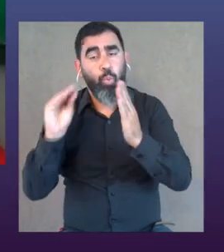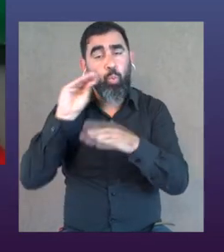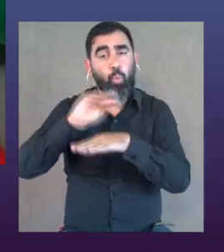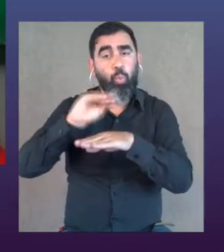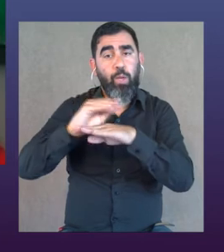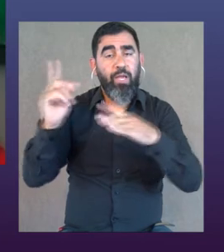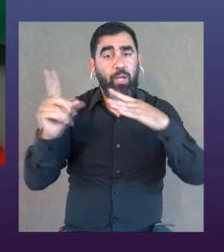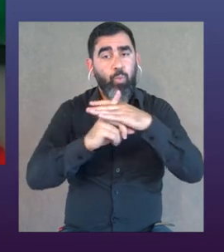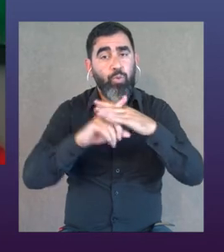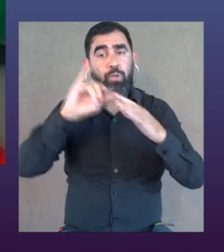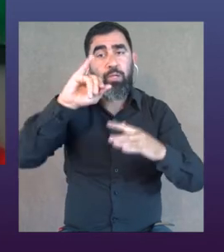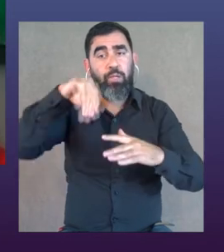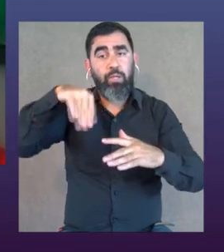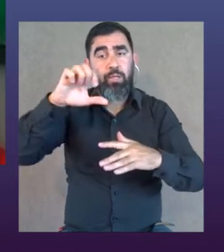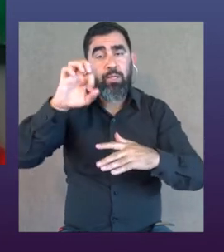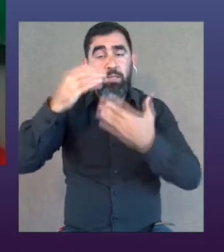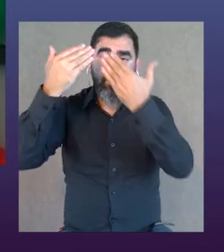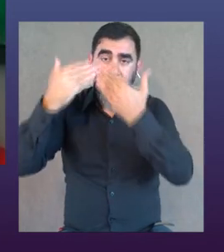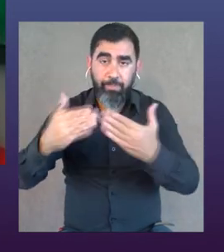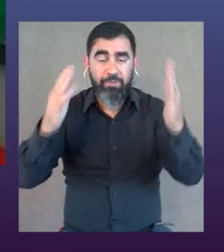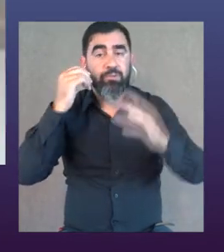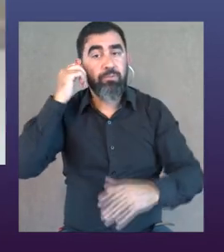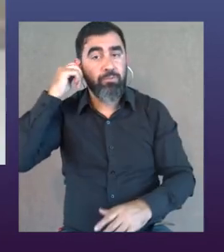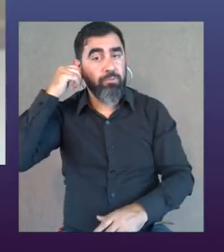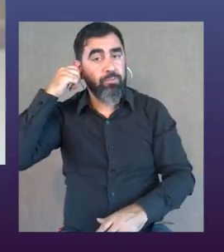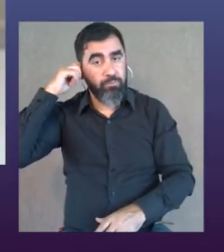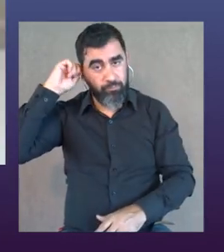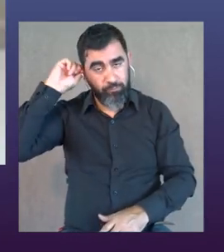proyectos culturales inclusivos. Inés, comienzo contigo.